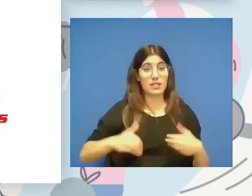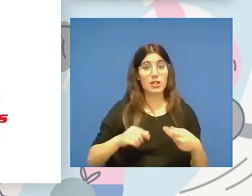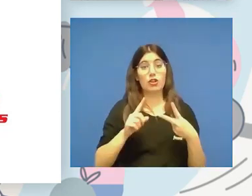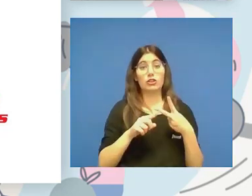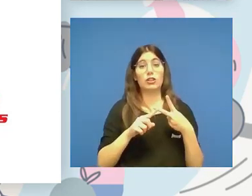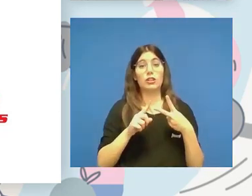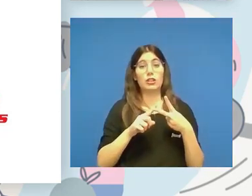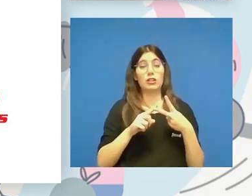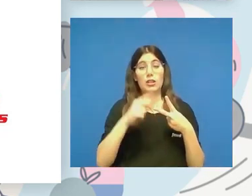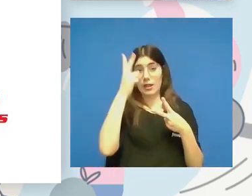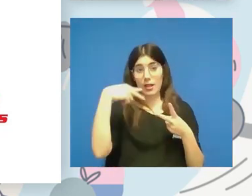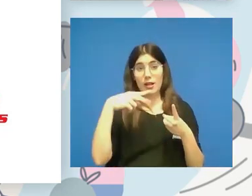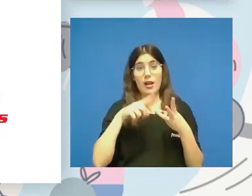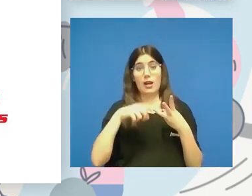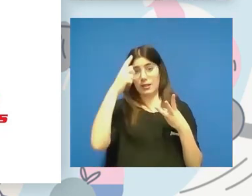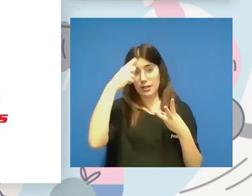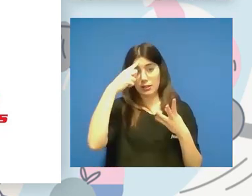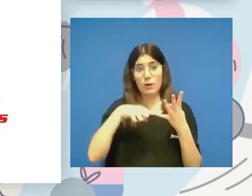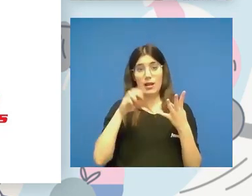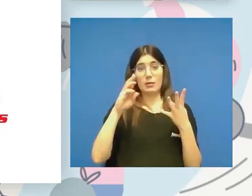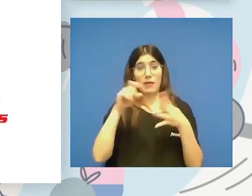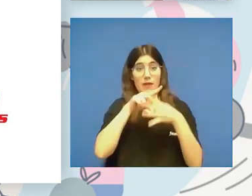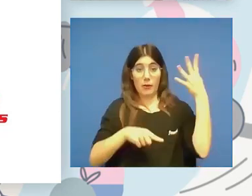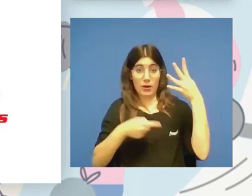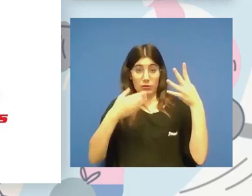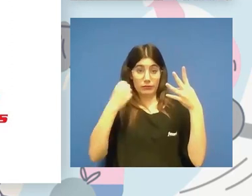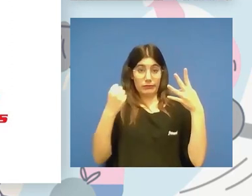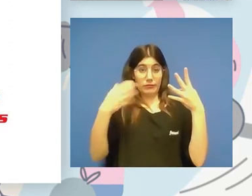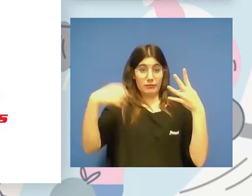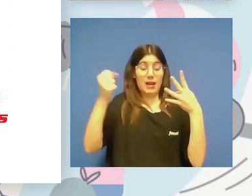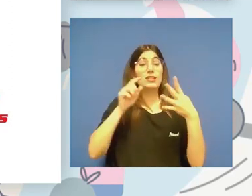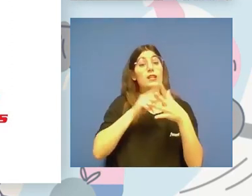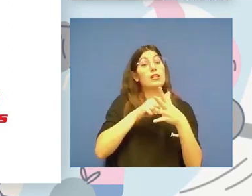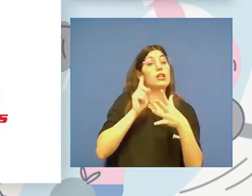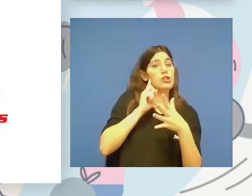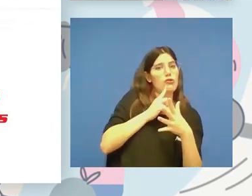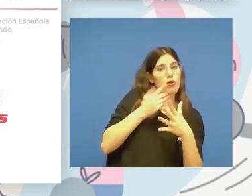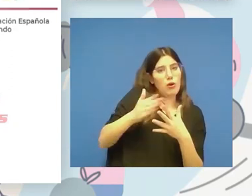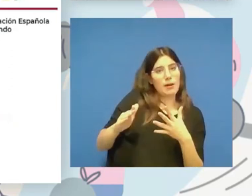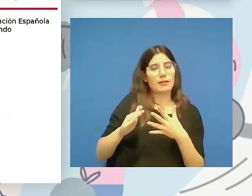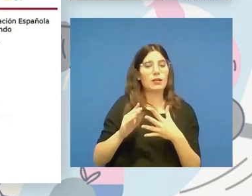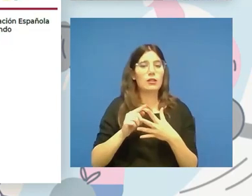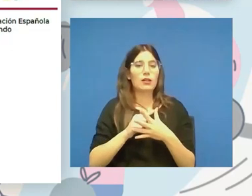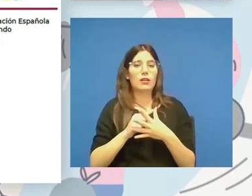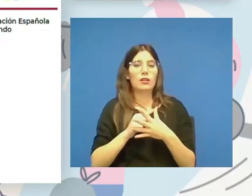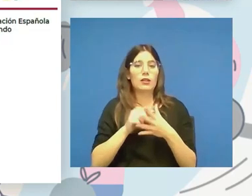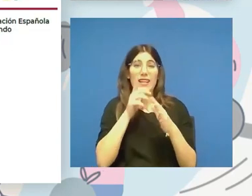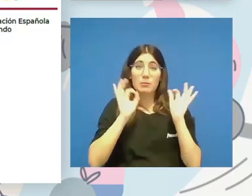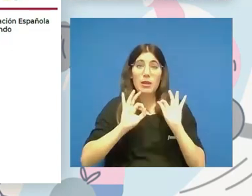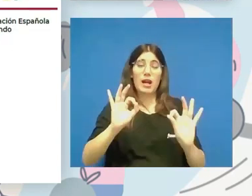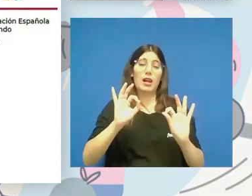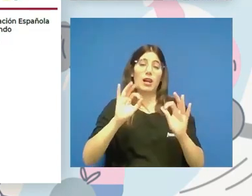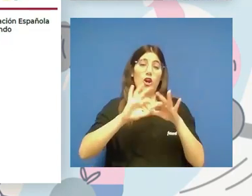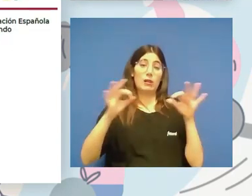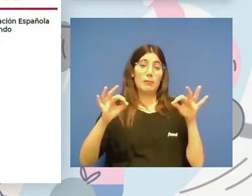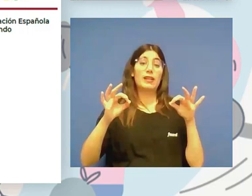personas con ceguera, intelectual y parácter cerebral, más personas con sordera, y aunque está el movimiento de especial olímpics, y las